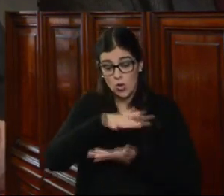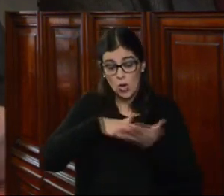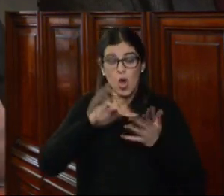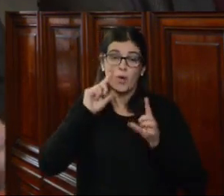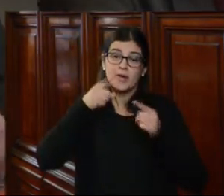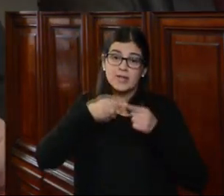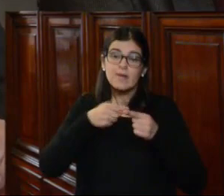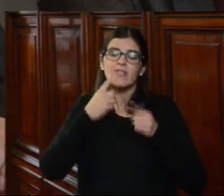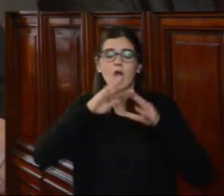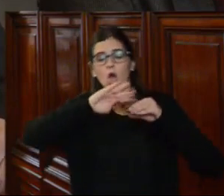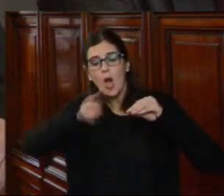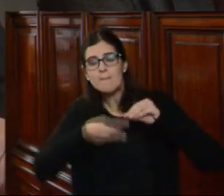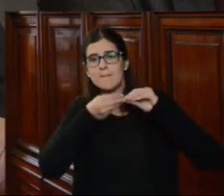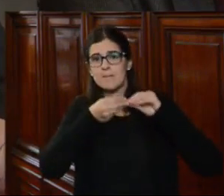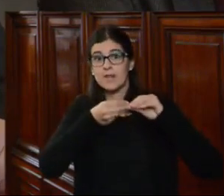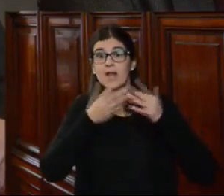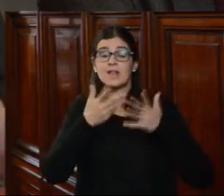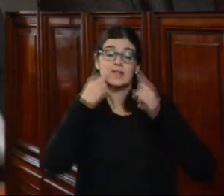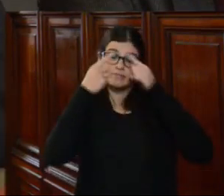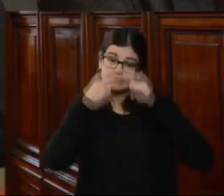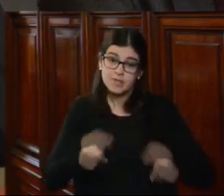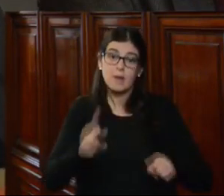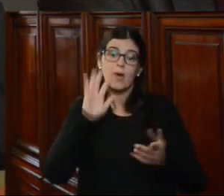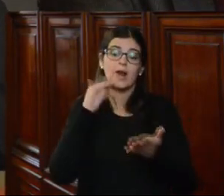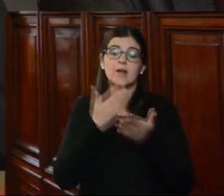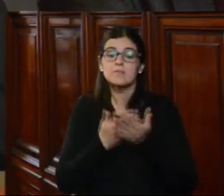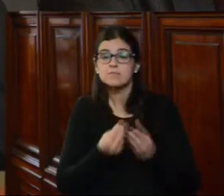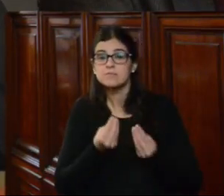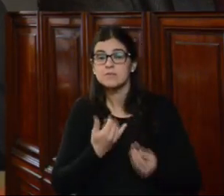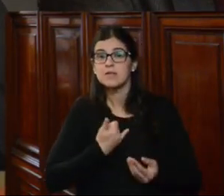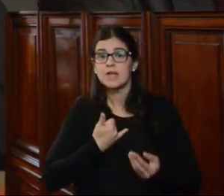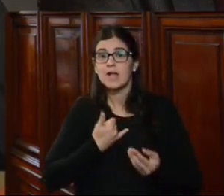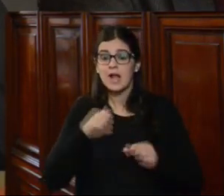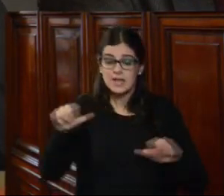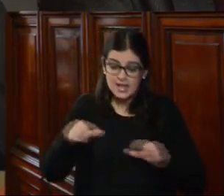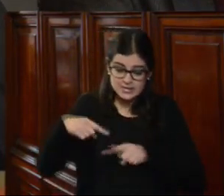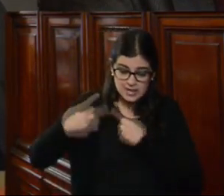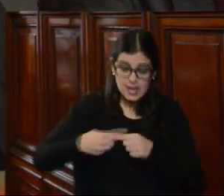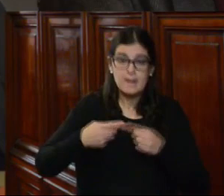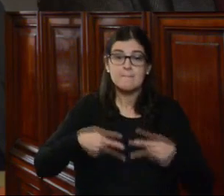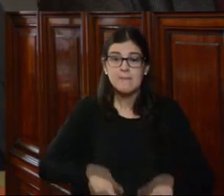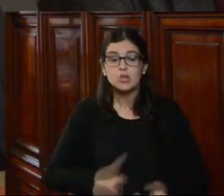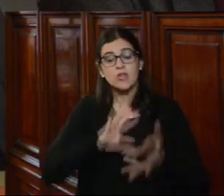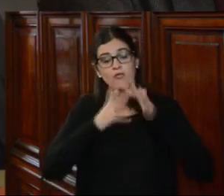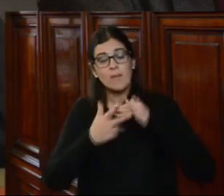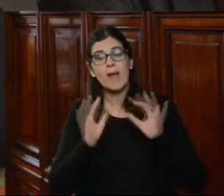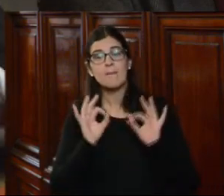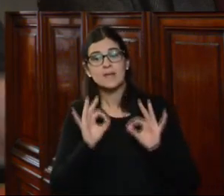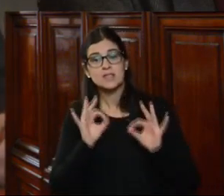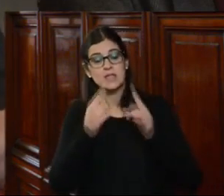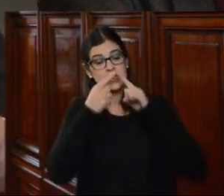perspectiva de complementariedad y se distinguen por la puesta en práctica de métodos y medios específicos y